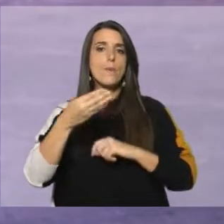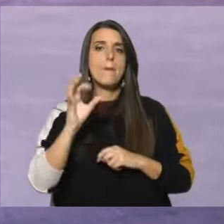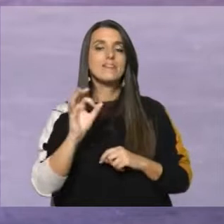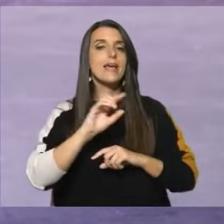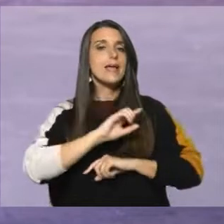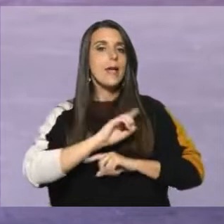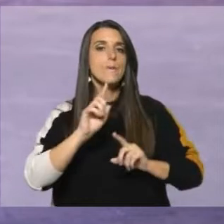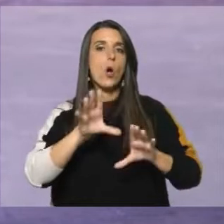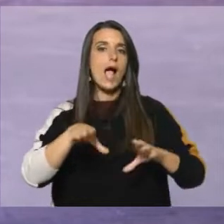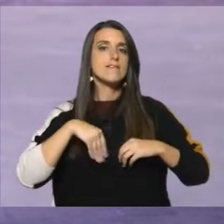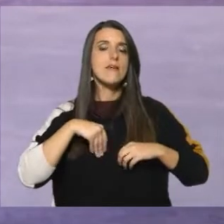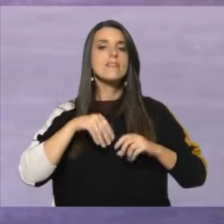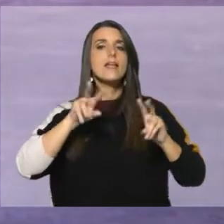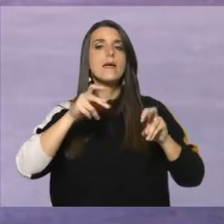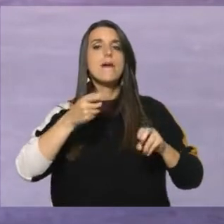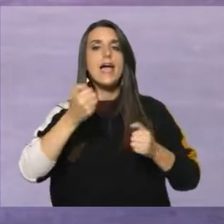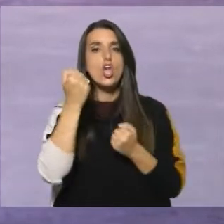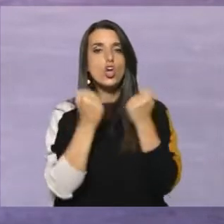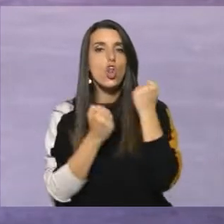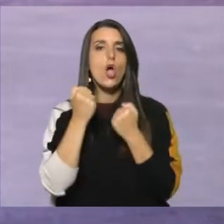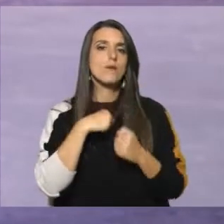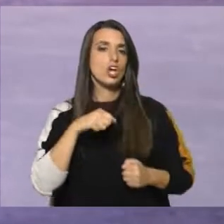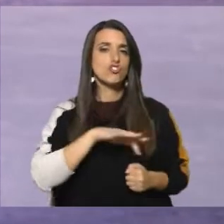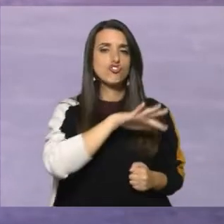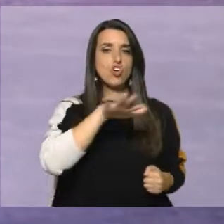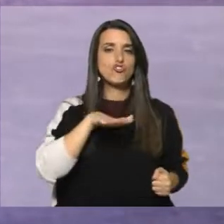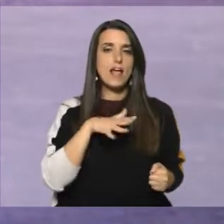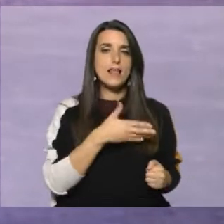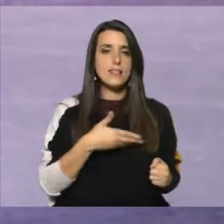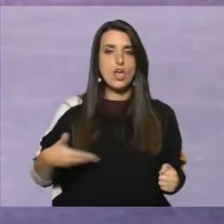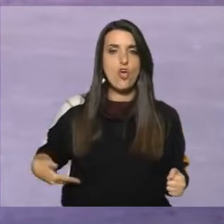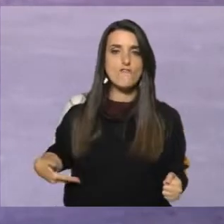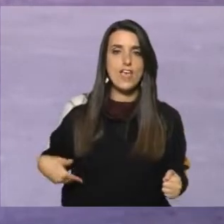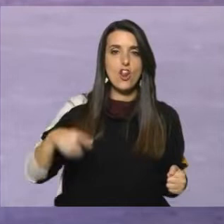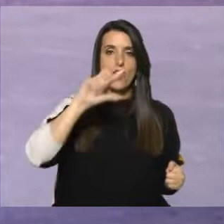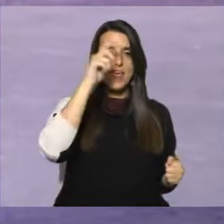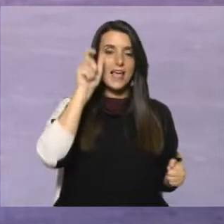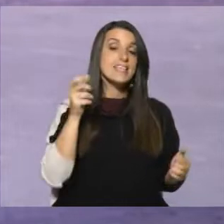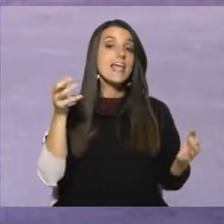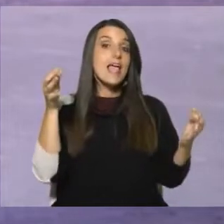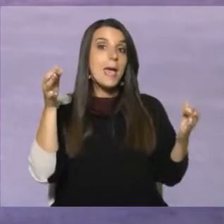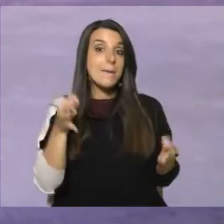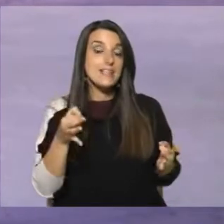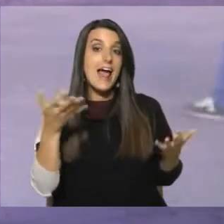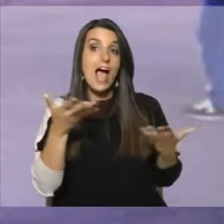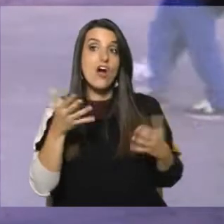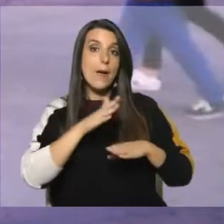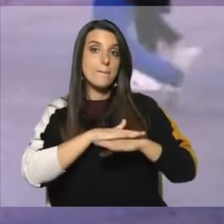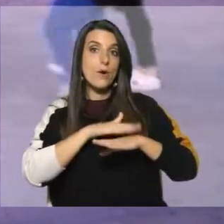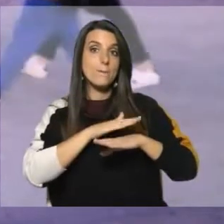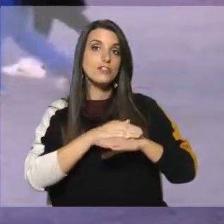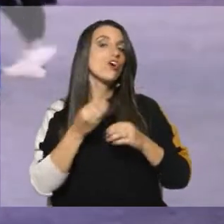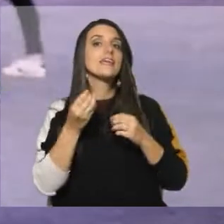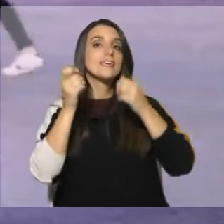a las políticas económicas y sociales del gobierno de Luis Lacalle Pou. Particularmente estamos en este momento